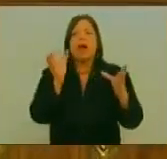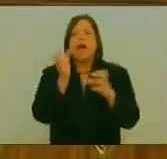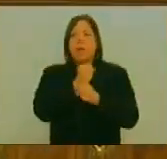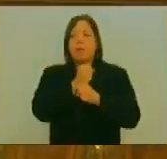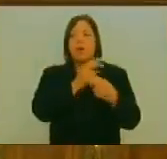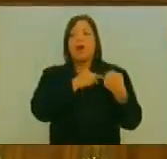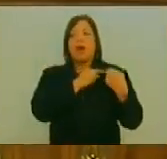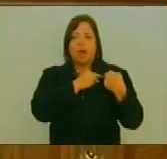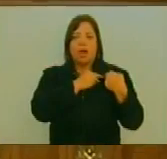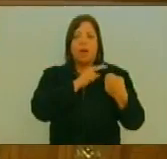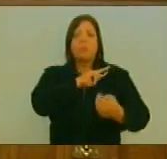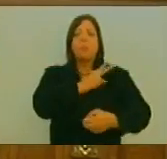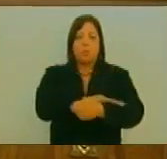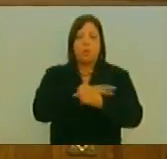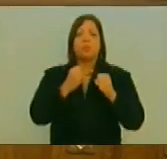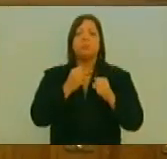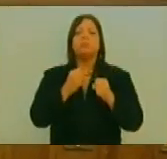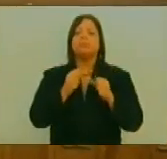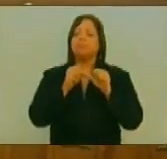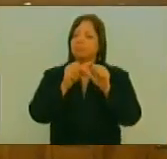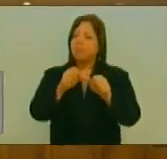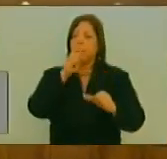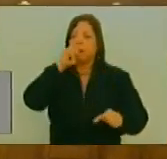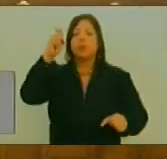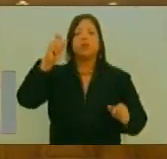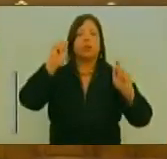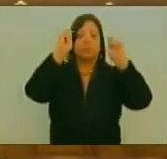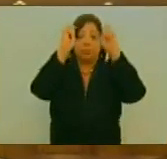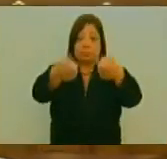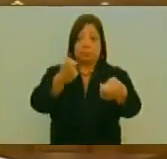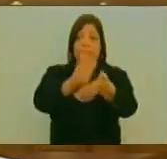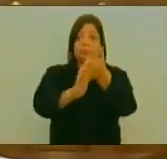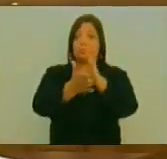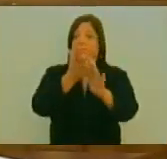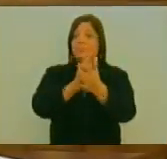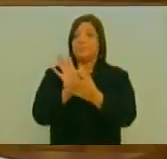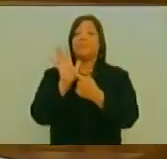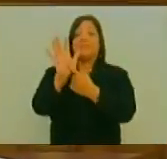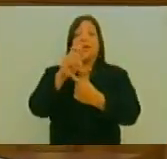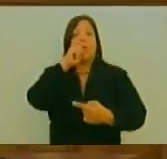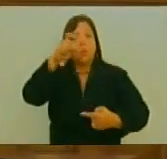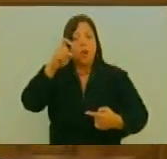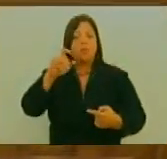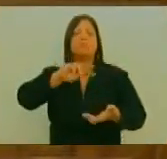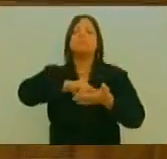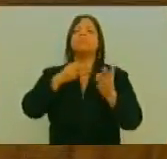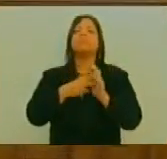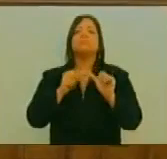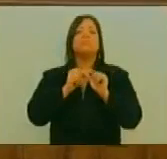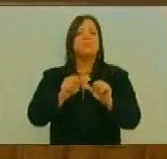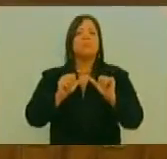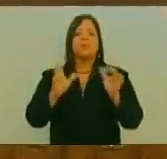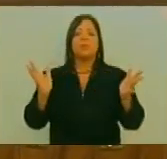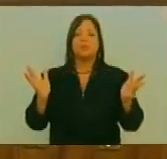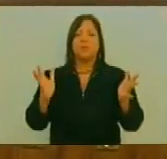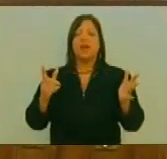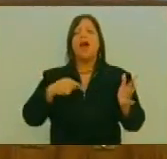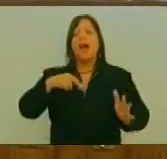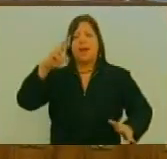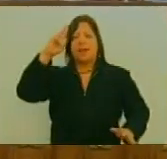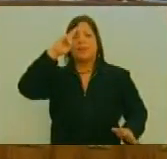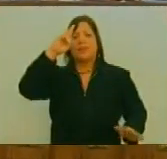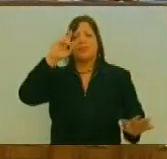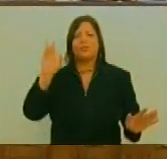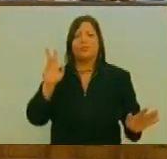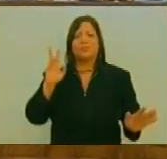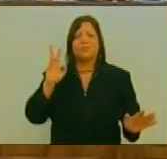En Venezuela Por supuesto Que nuestro compañero Nicolás Maduro Es la representación De ese pueblo Así que en eso Creo que acertó El